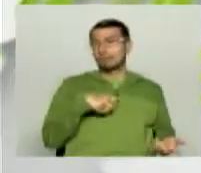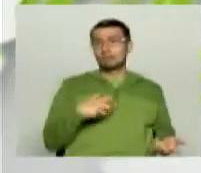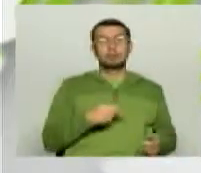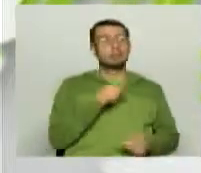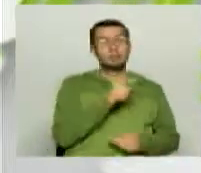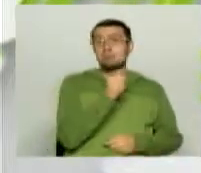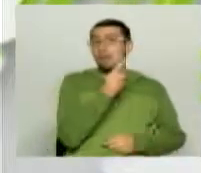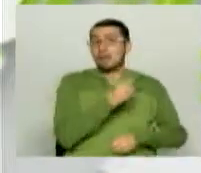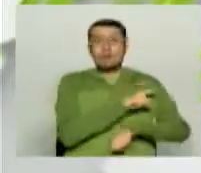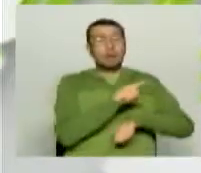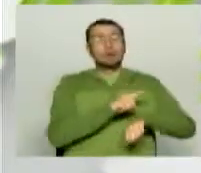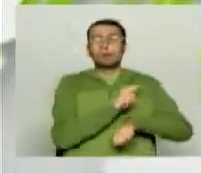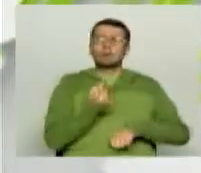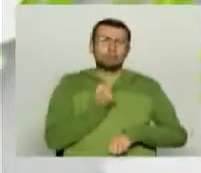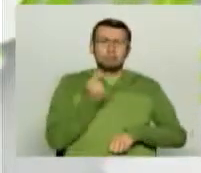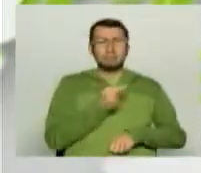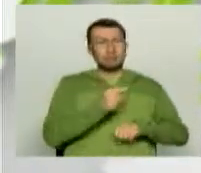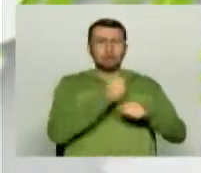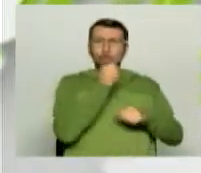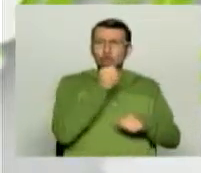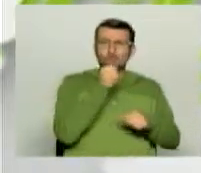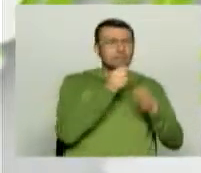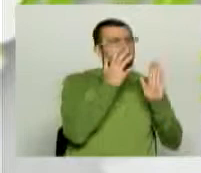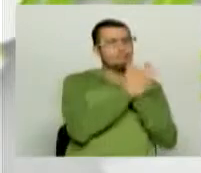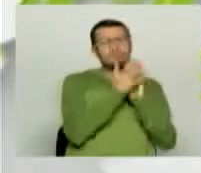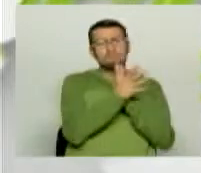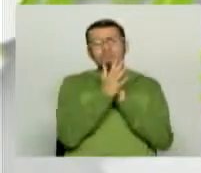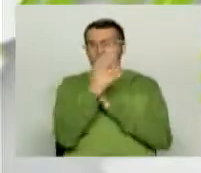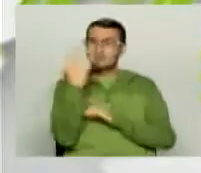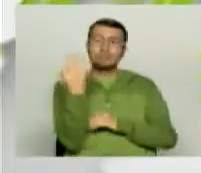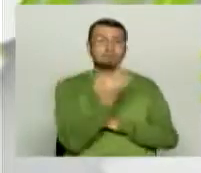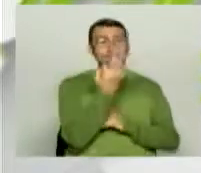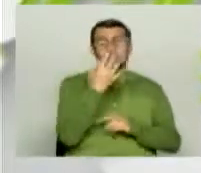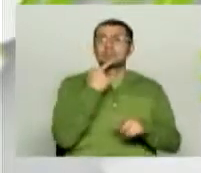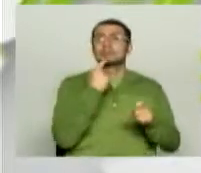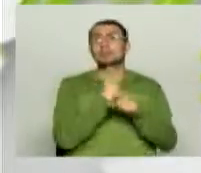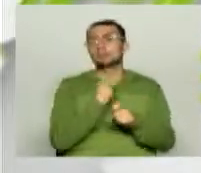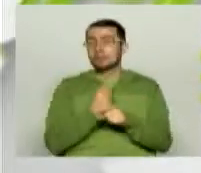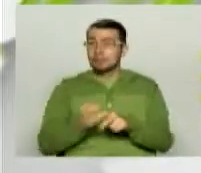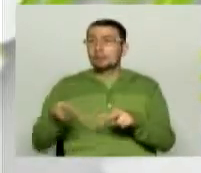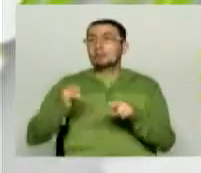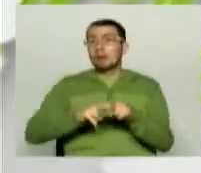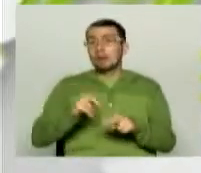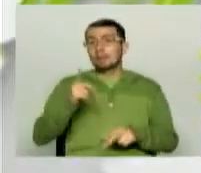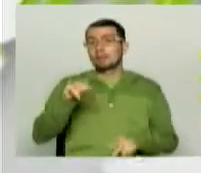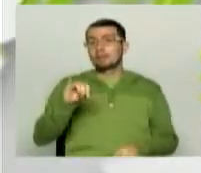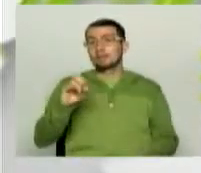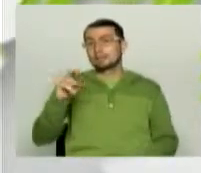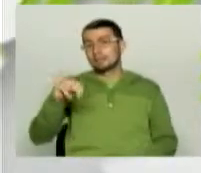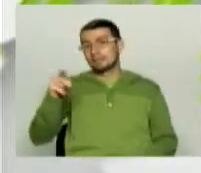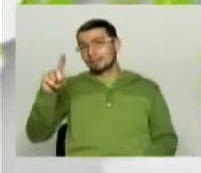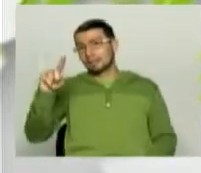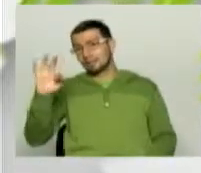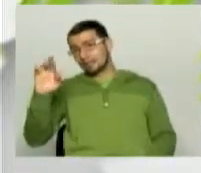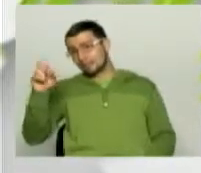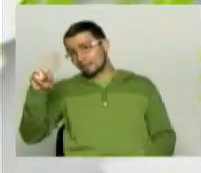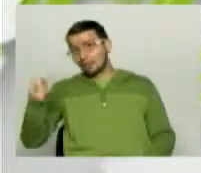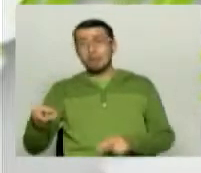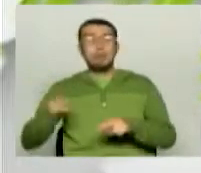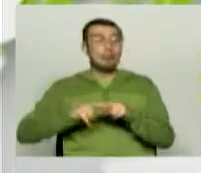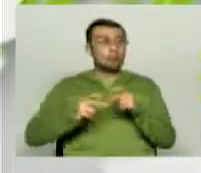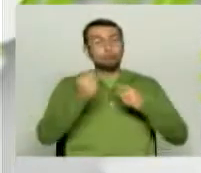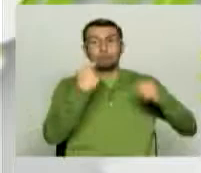noticias generales de las tres ciudades haría muy complejo, más la sección de cines tres, más la pauta comercial, entonces meter deportes